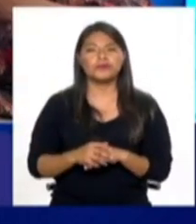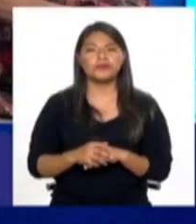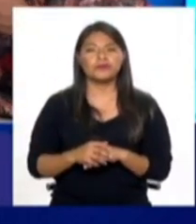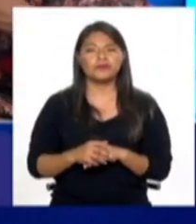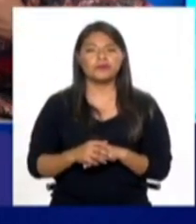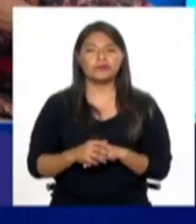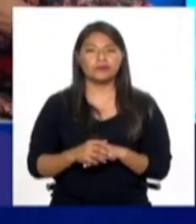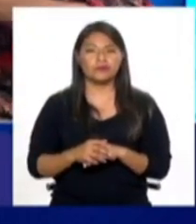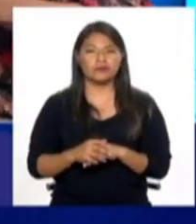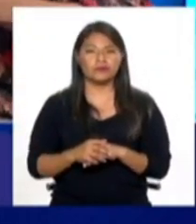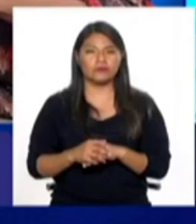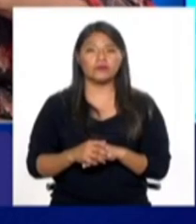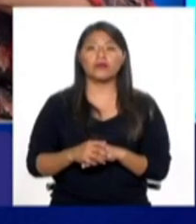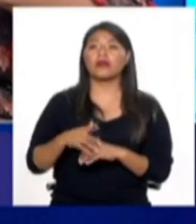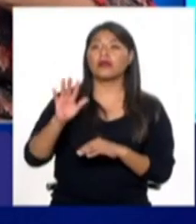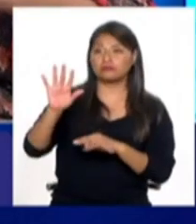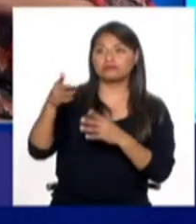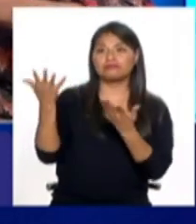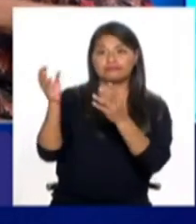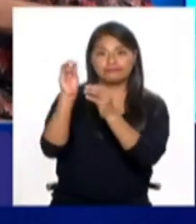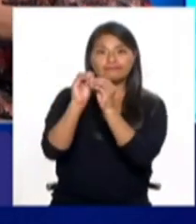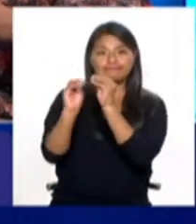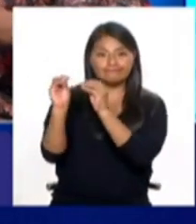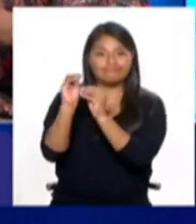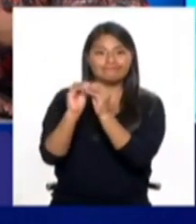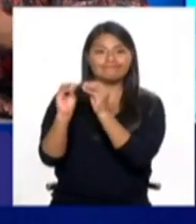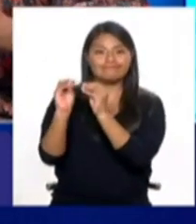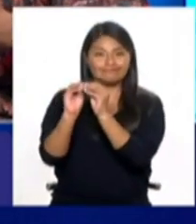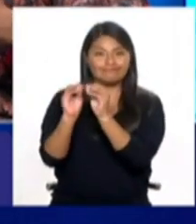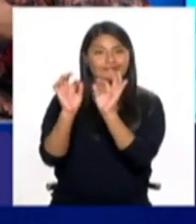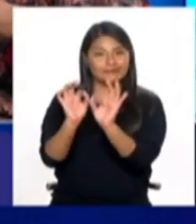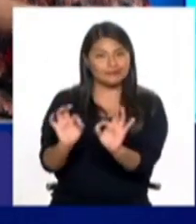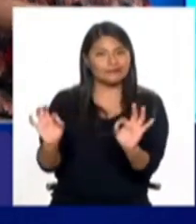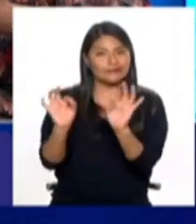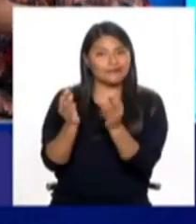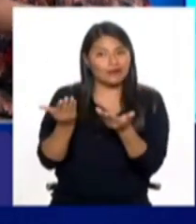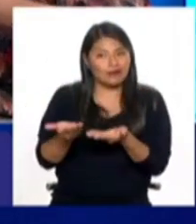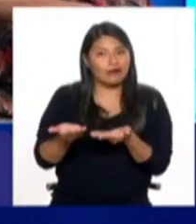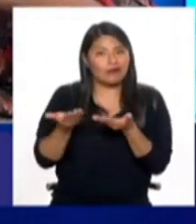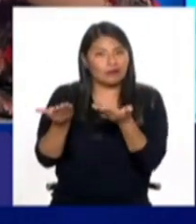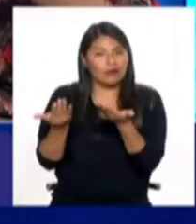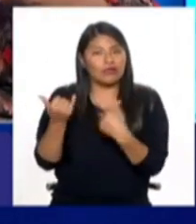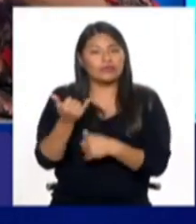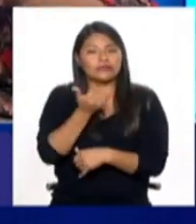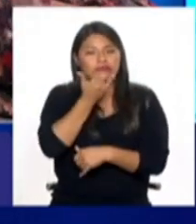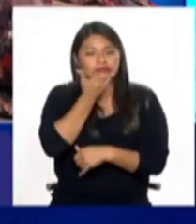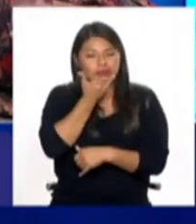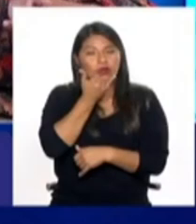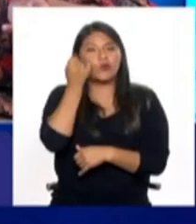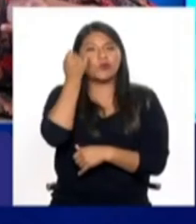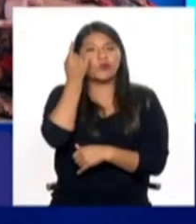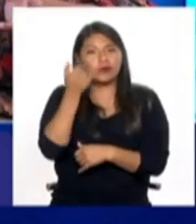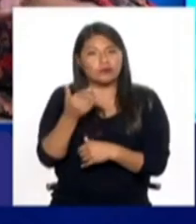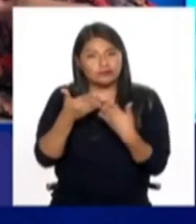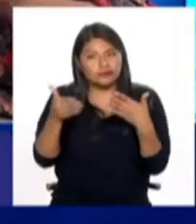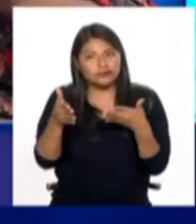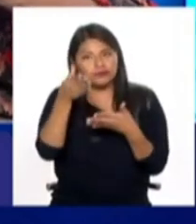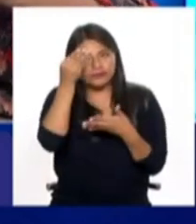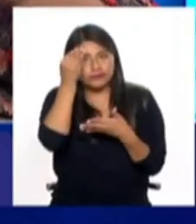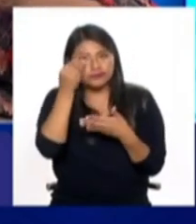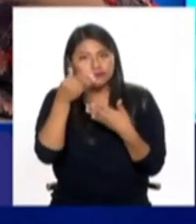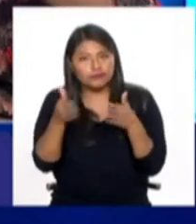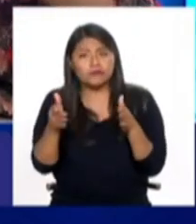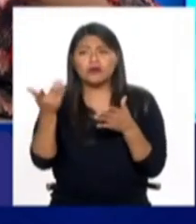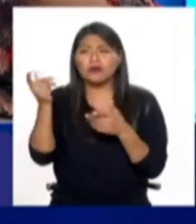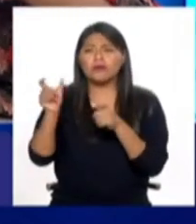eventualmente siempre se puede corregir. El error es una enorme oportunidad justamente para aprender y habiendo tantas personas vinculadas